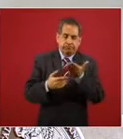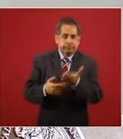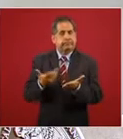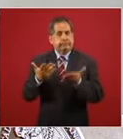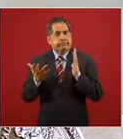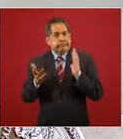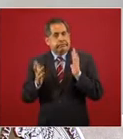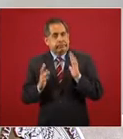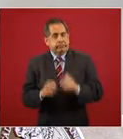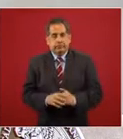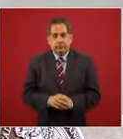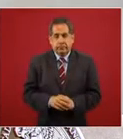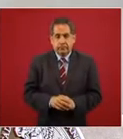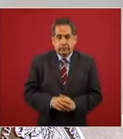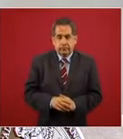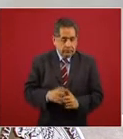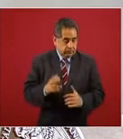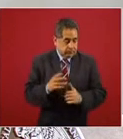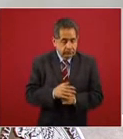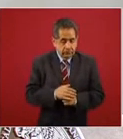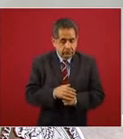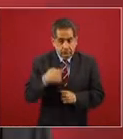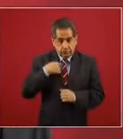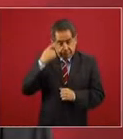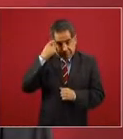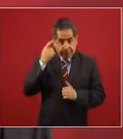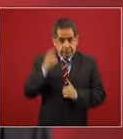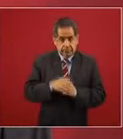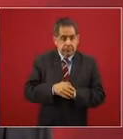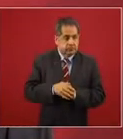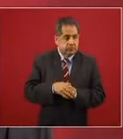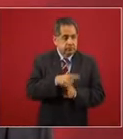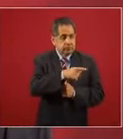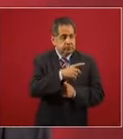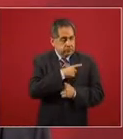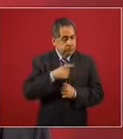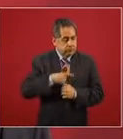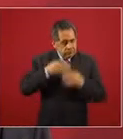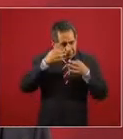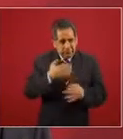y yo diría que que sea social moral